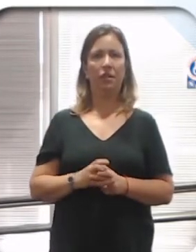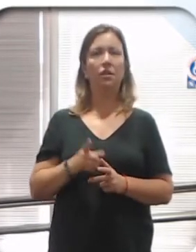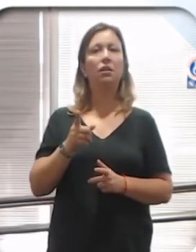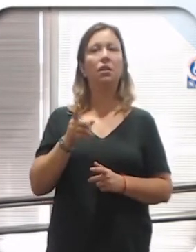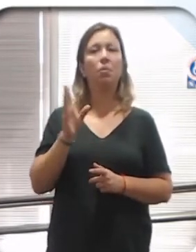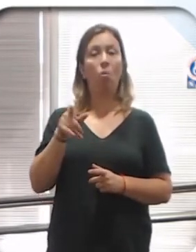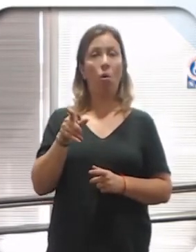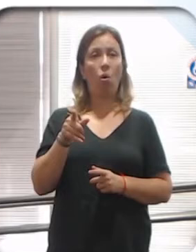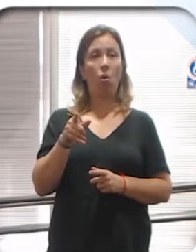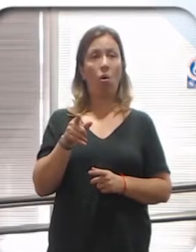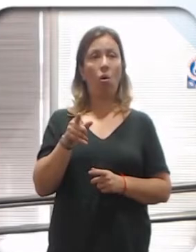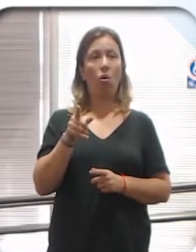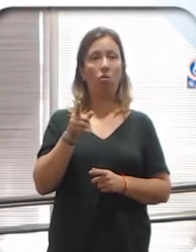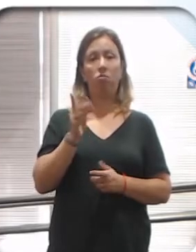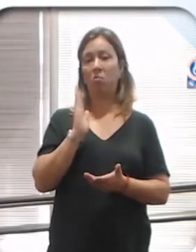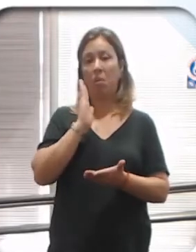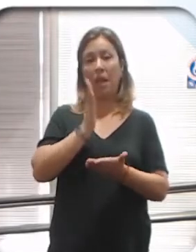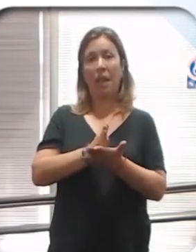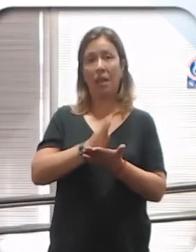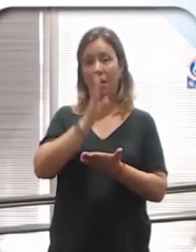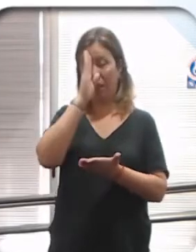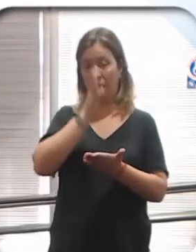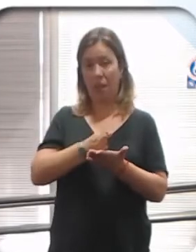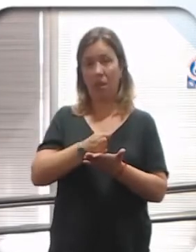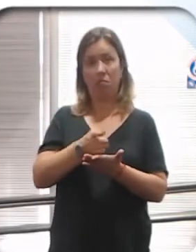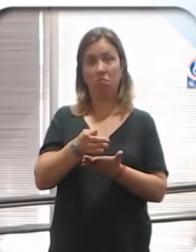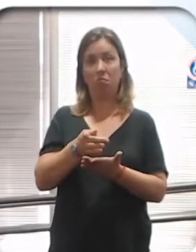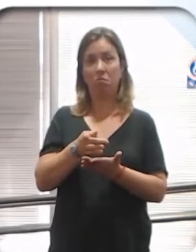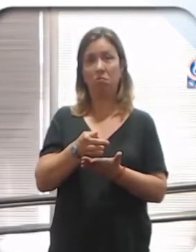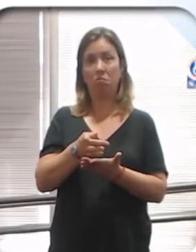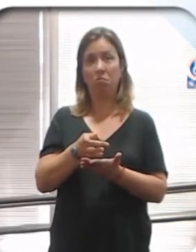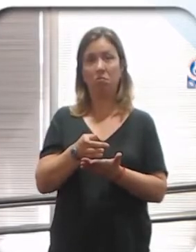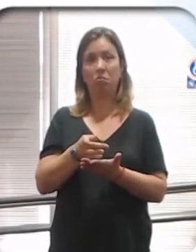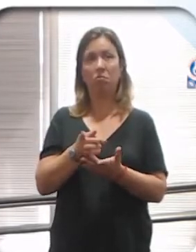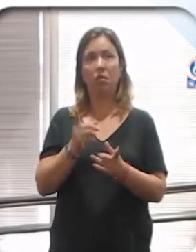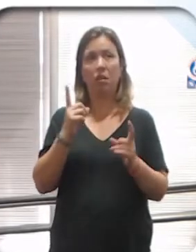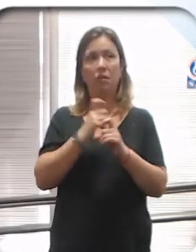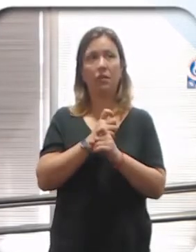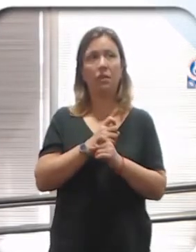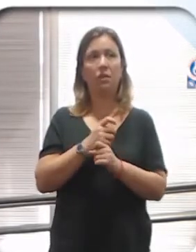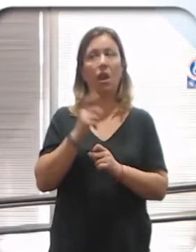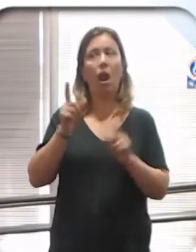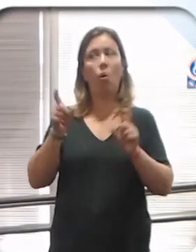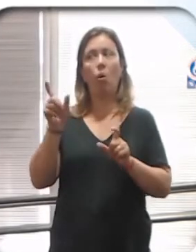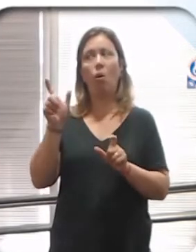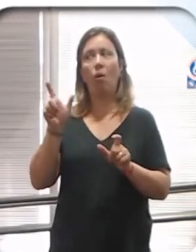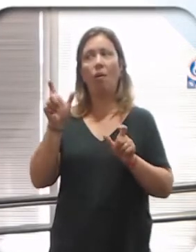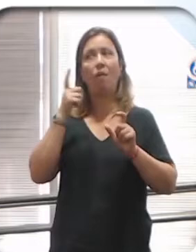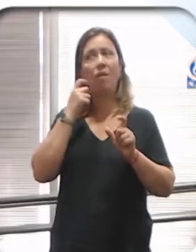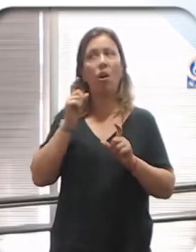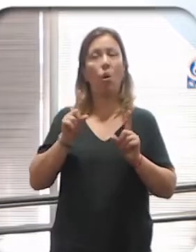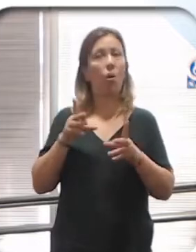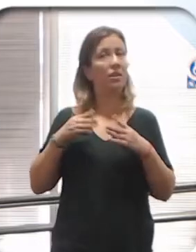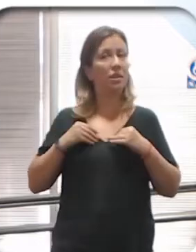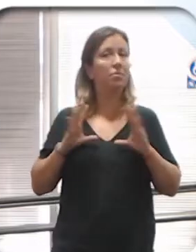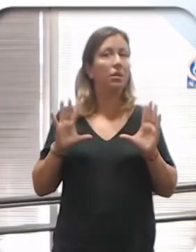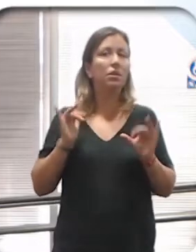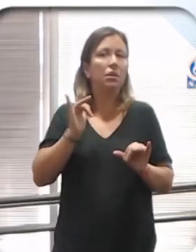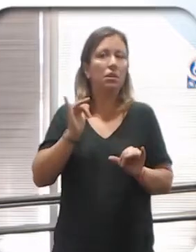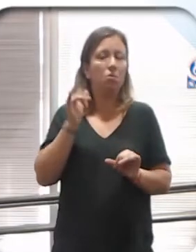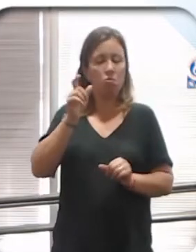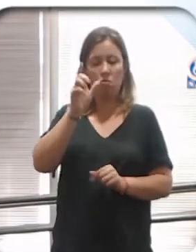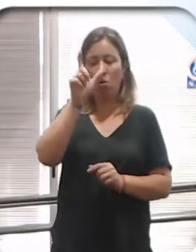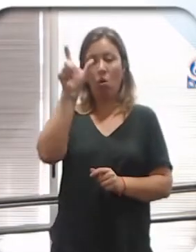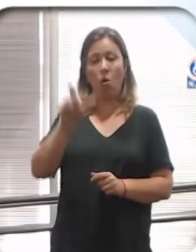¿Cómo es? Es heterosexual, es un varón, y les va a costar a los varones que tengo acá, pero es un varón heterosexual.